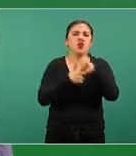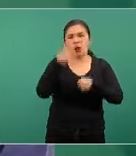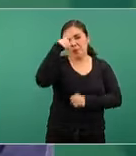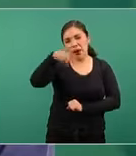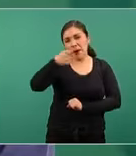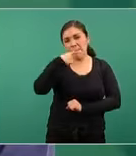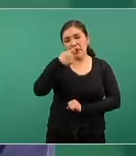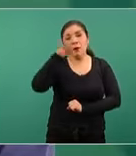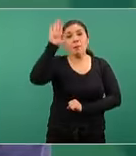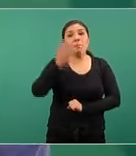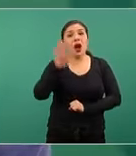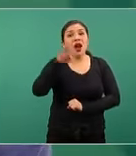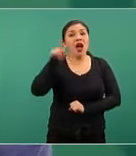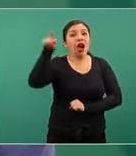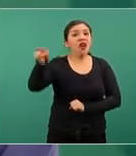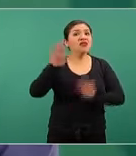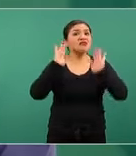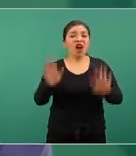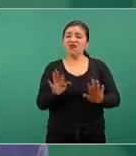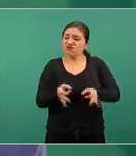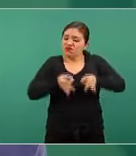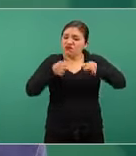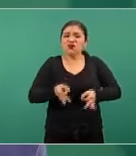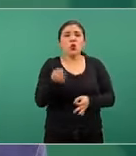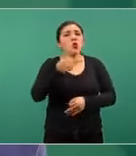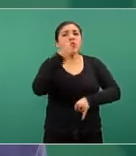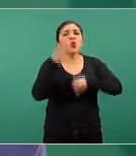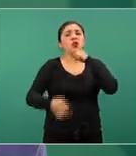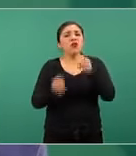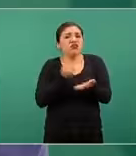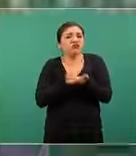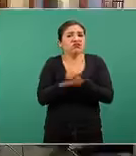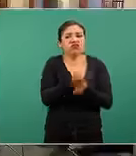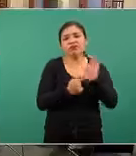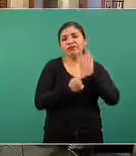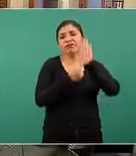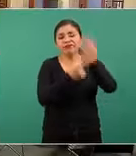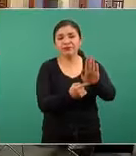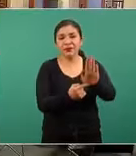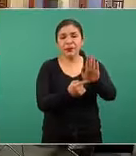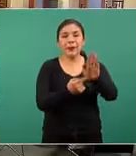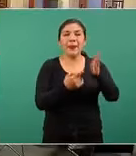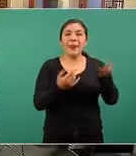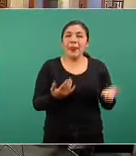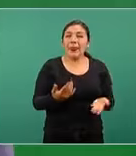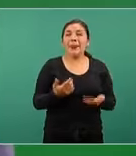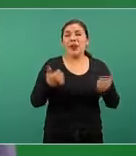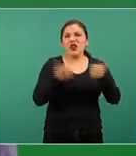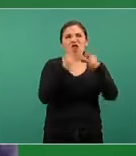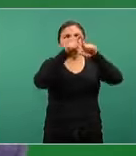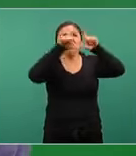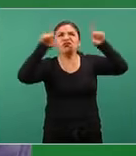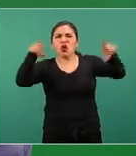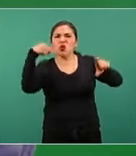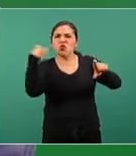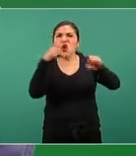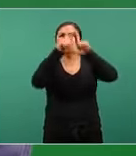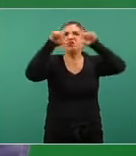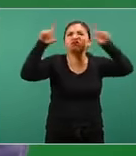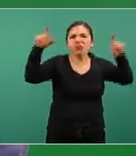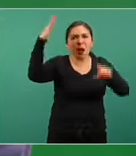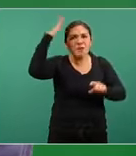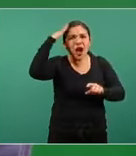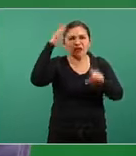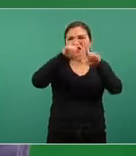como si fuera la posición formal de la agencia europea de medicamentos entonces en encabezados de estos medios que